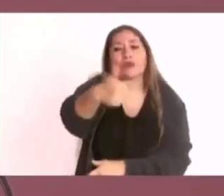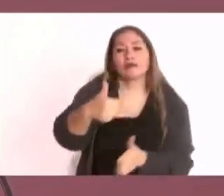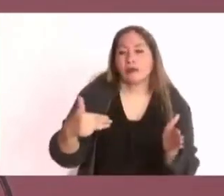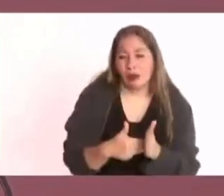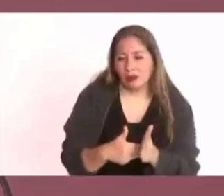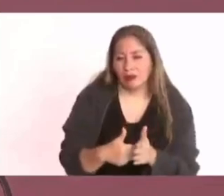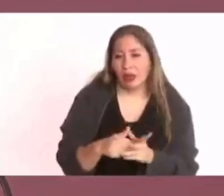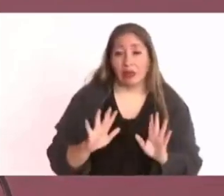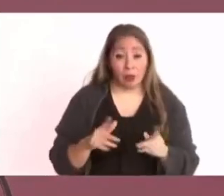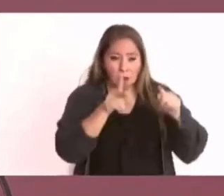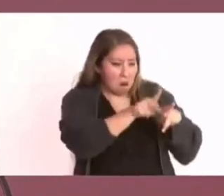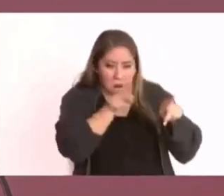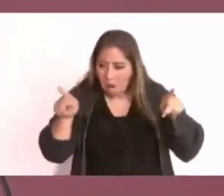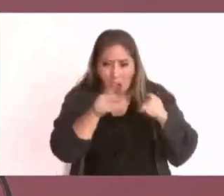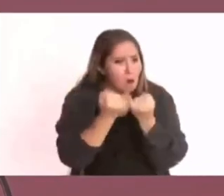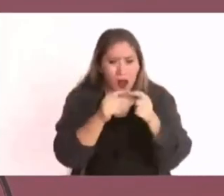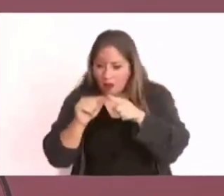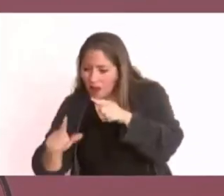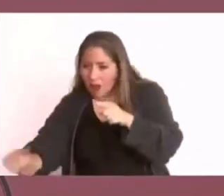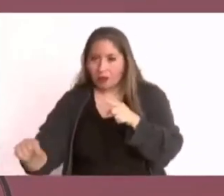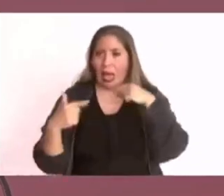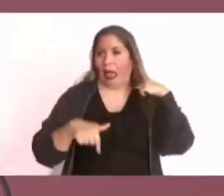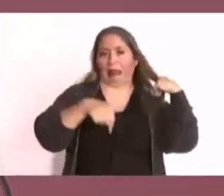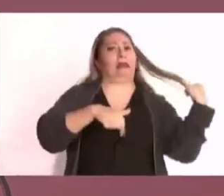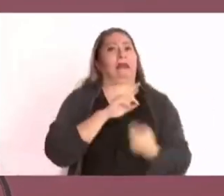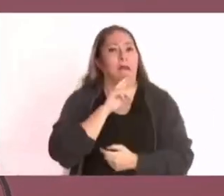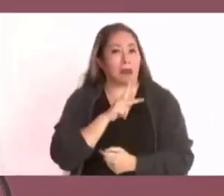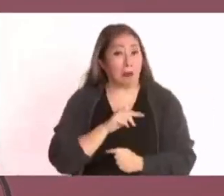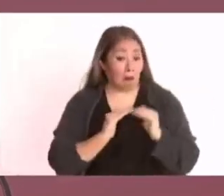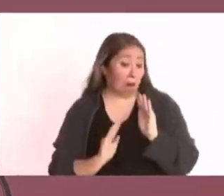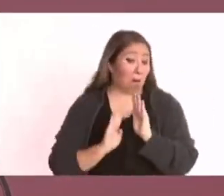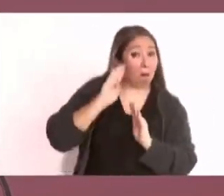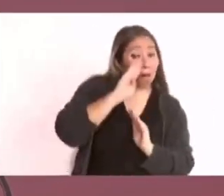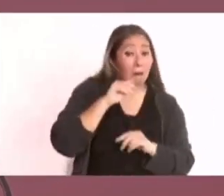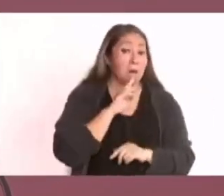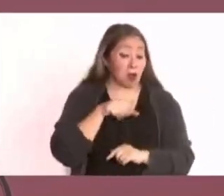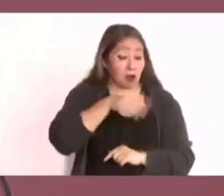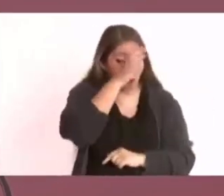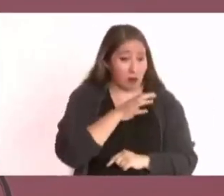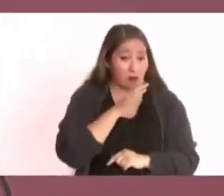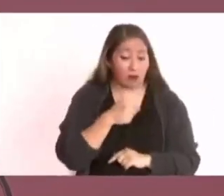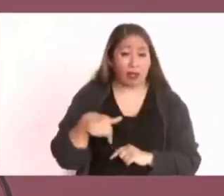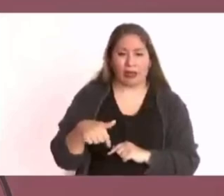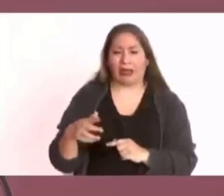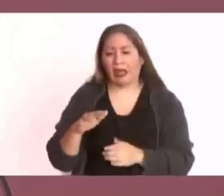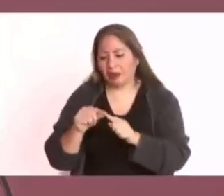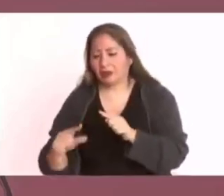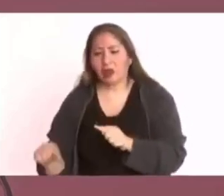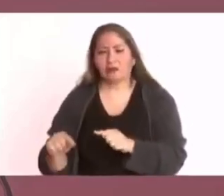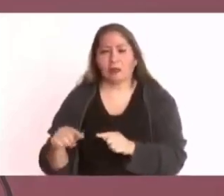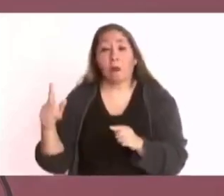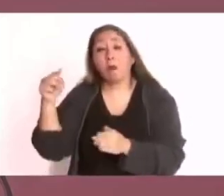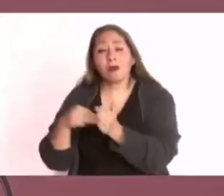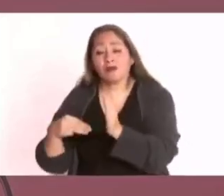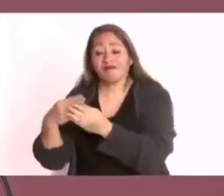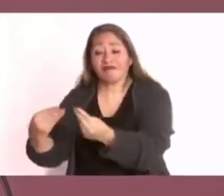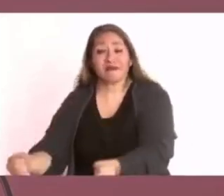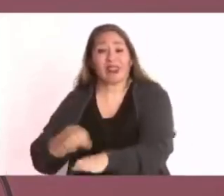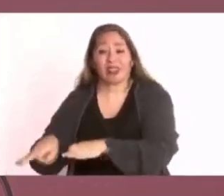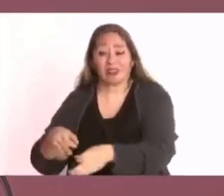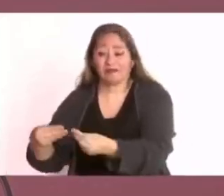que sucedió a nivel nacional. Nada más que activan mejor en la recuperación. Porque a nivel nacional se perdieron un millón 100 mil empleos.